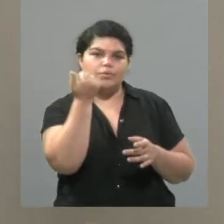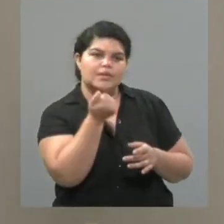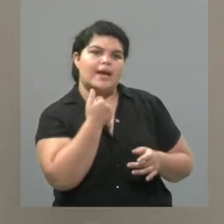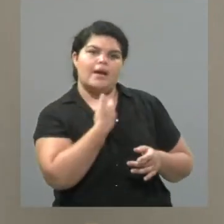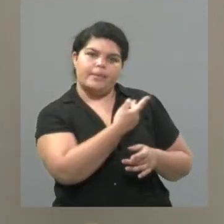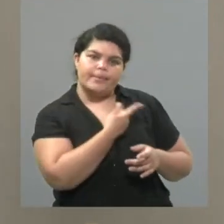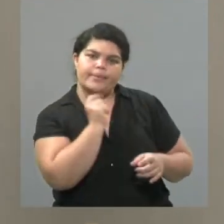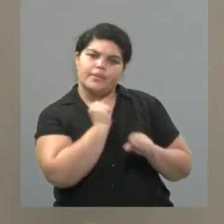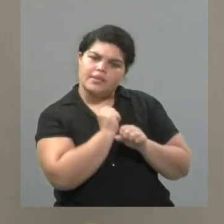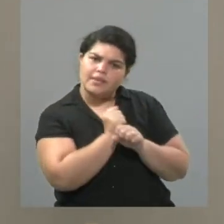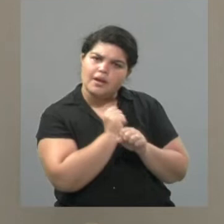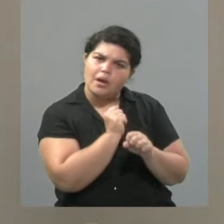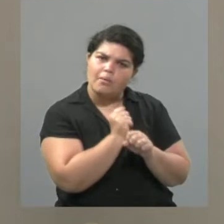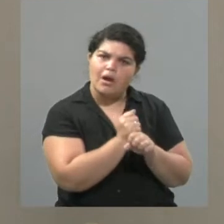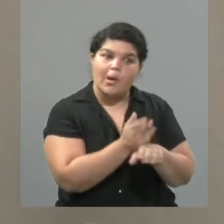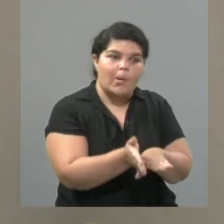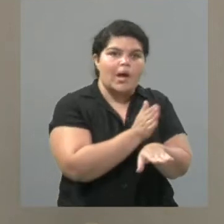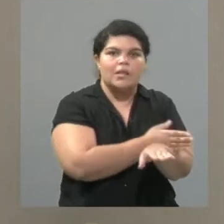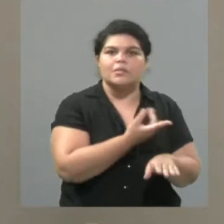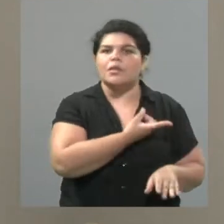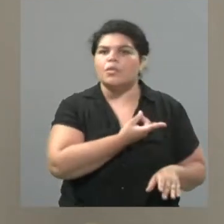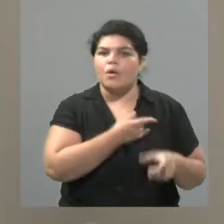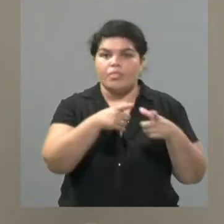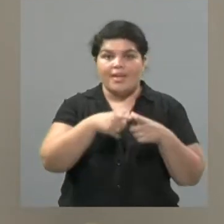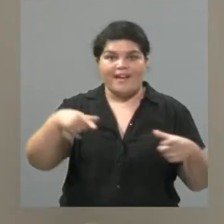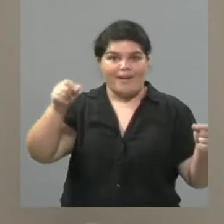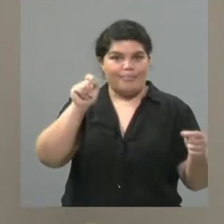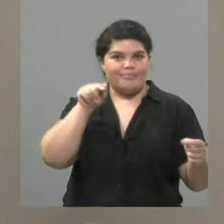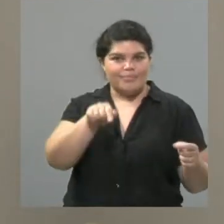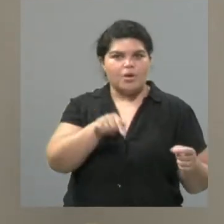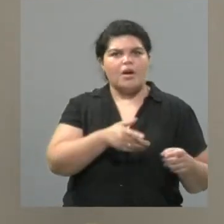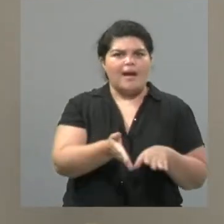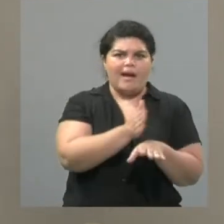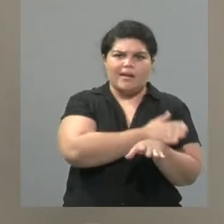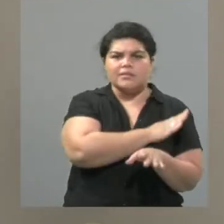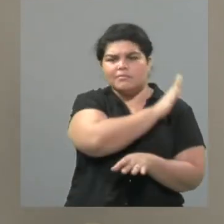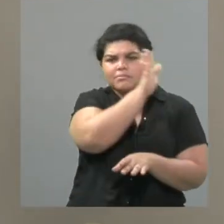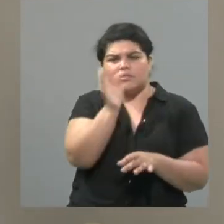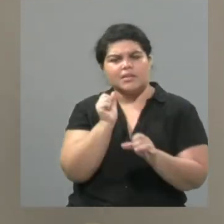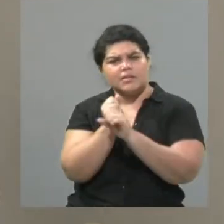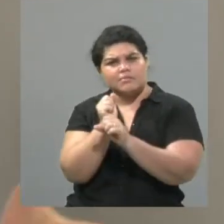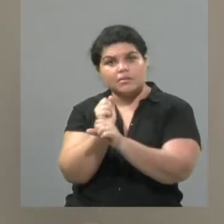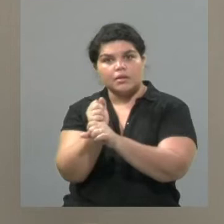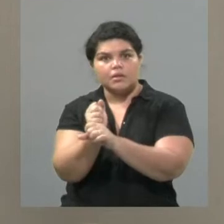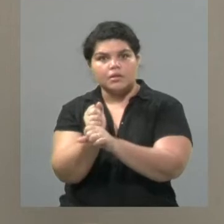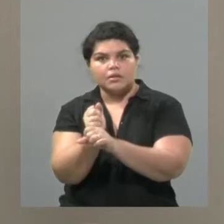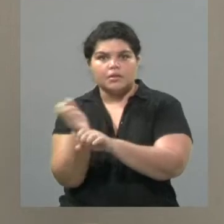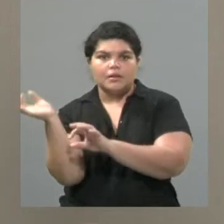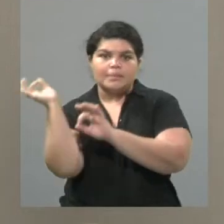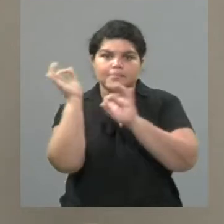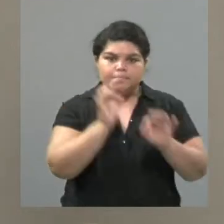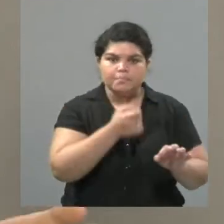la oportunidad de estar trabajando en Japón y justo vinimos a visitar a familia. La pandemia nos encontró acá,